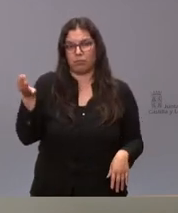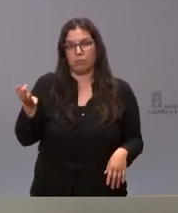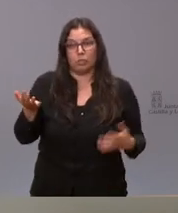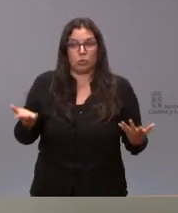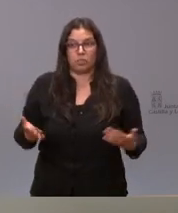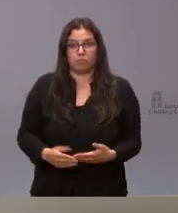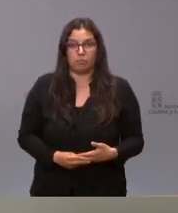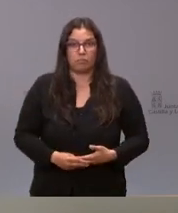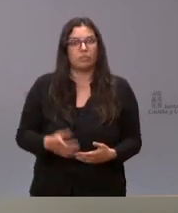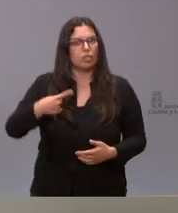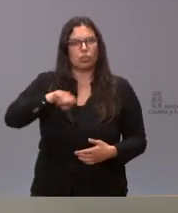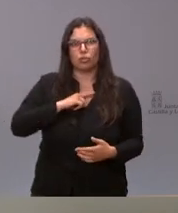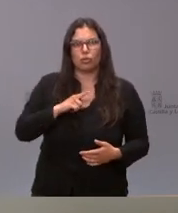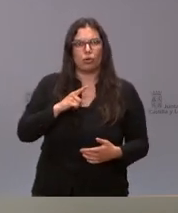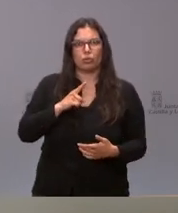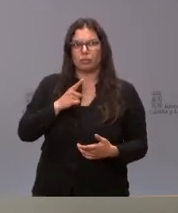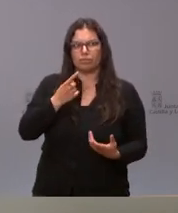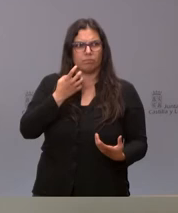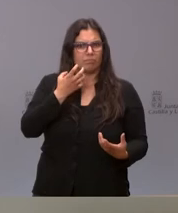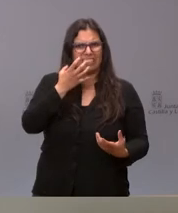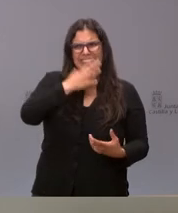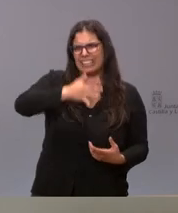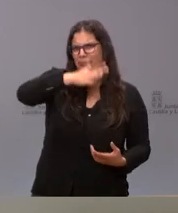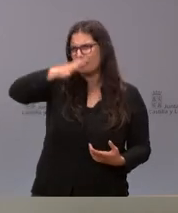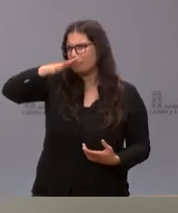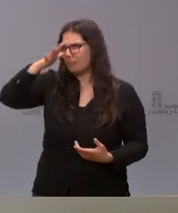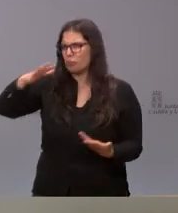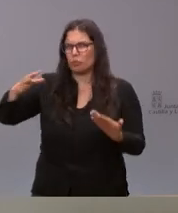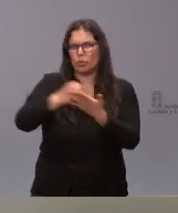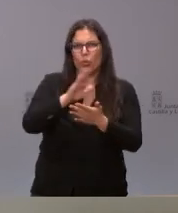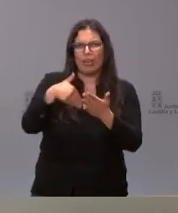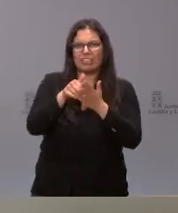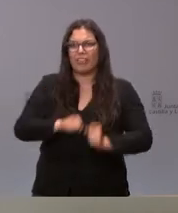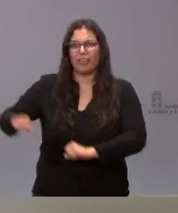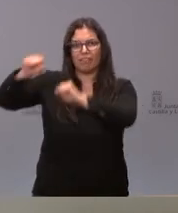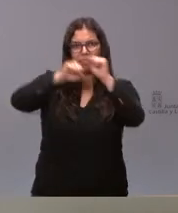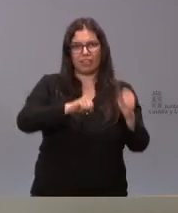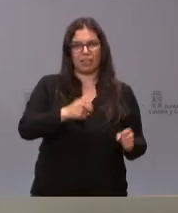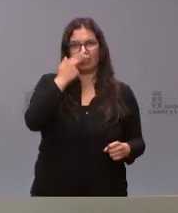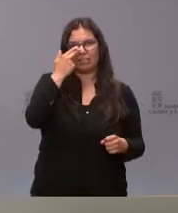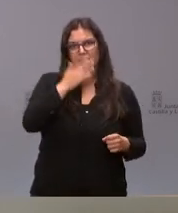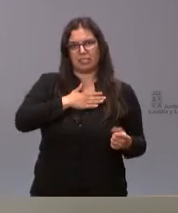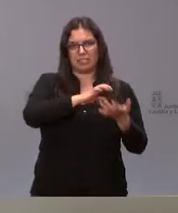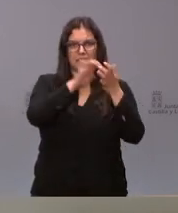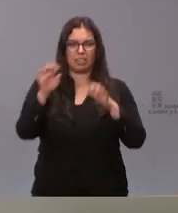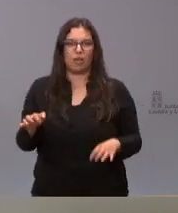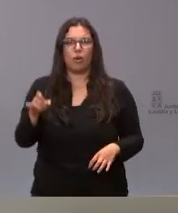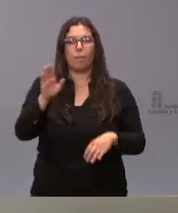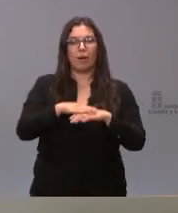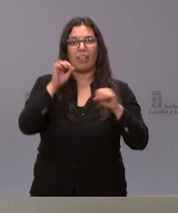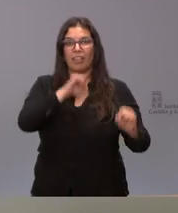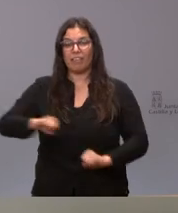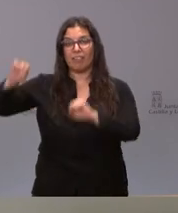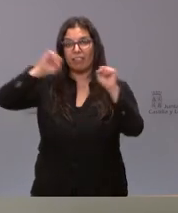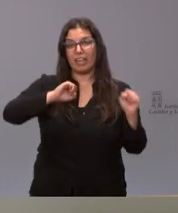nosotros acudiremos a todas las vías judiciales de las que dispongamos para defender los intereses de Castilla y León para defender a los ganaderos de